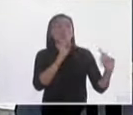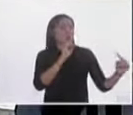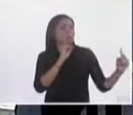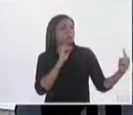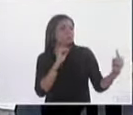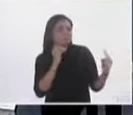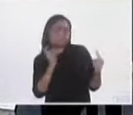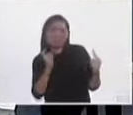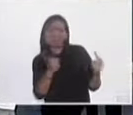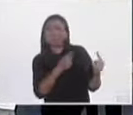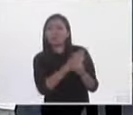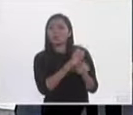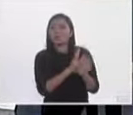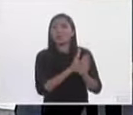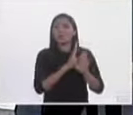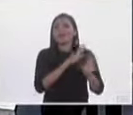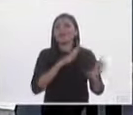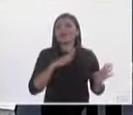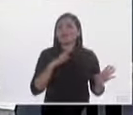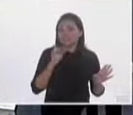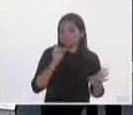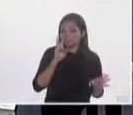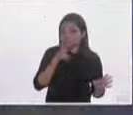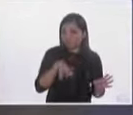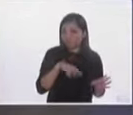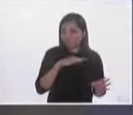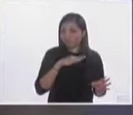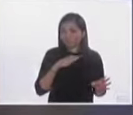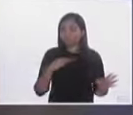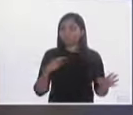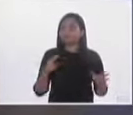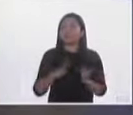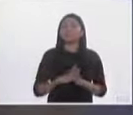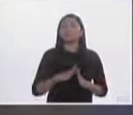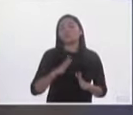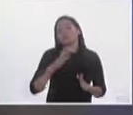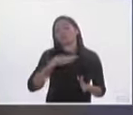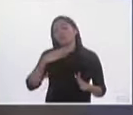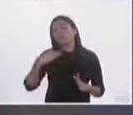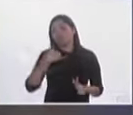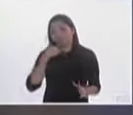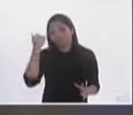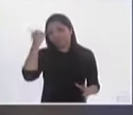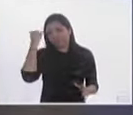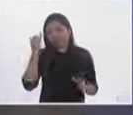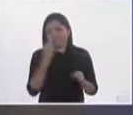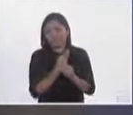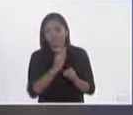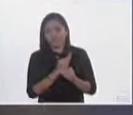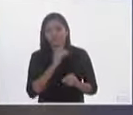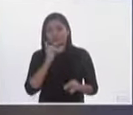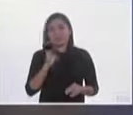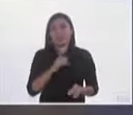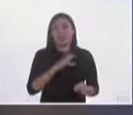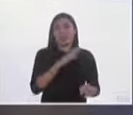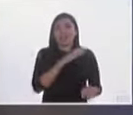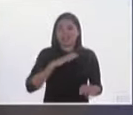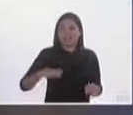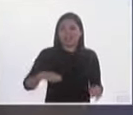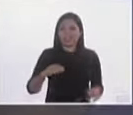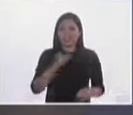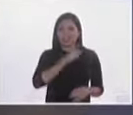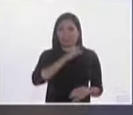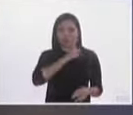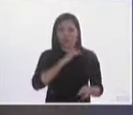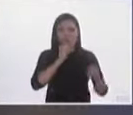de un municipio? Diputado. Mira, yo creo que, si bien las candidaturas independientes o sin